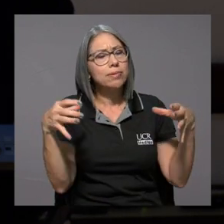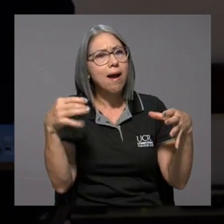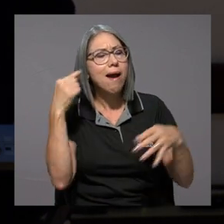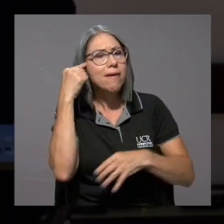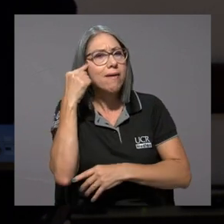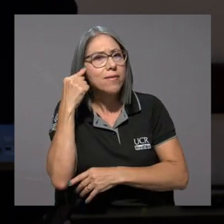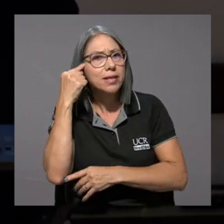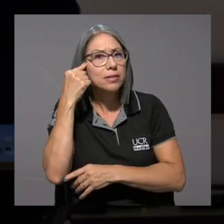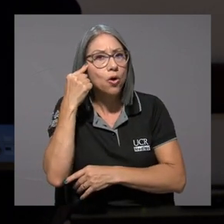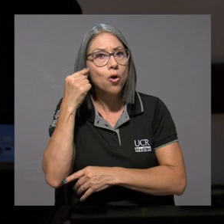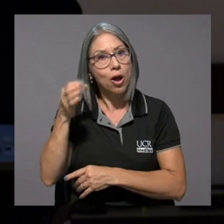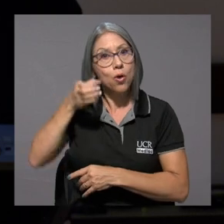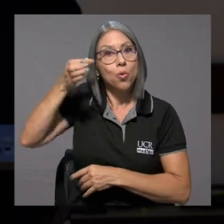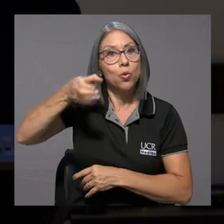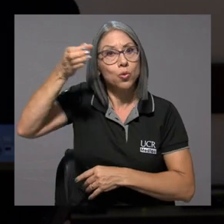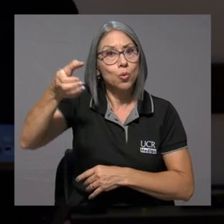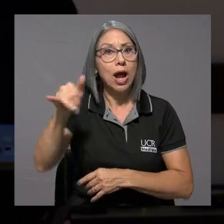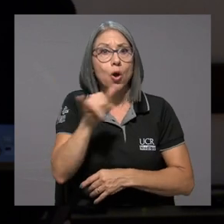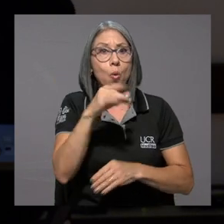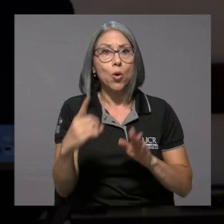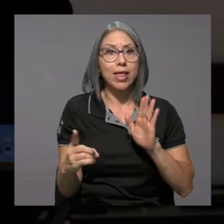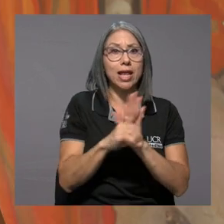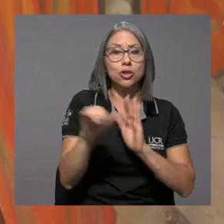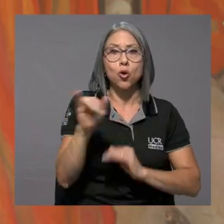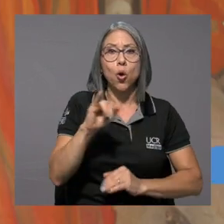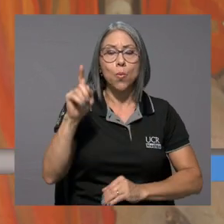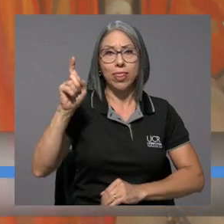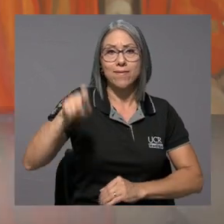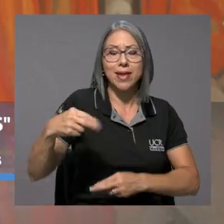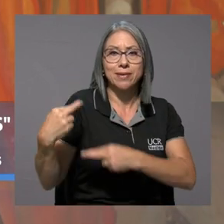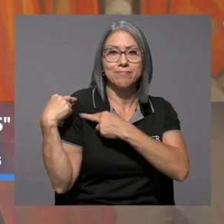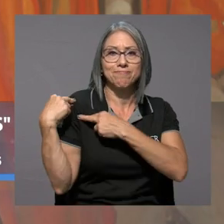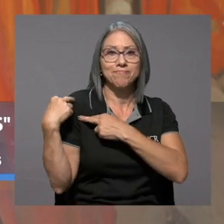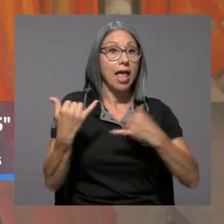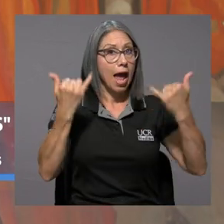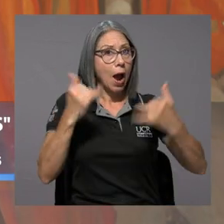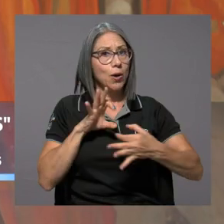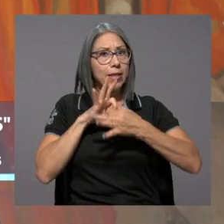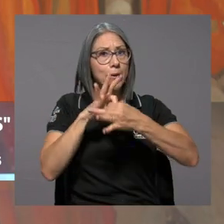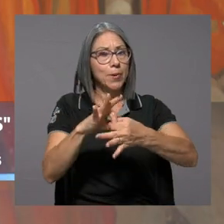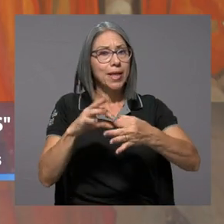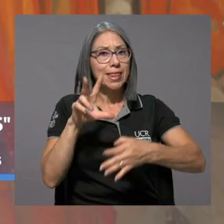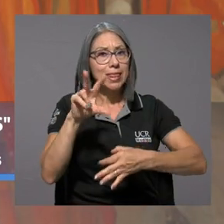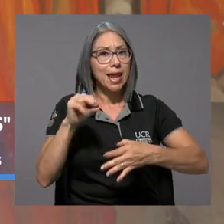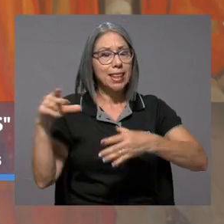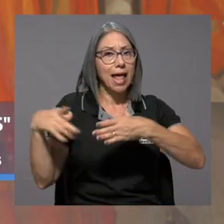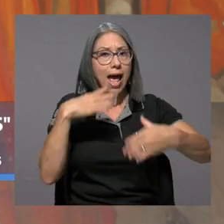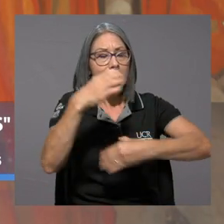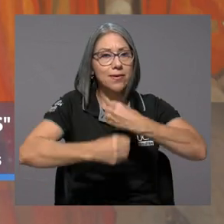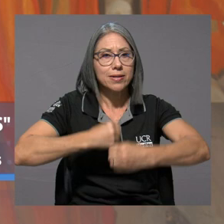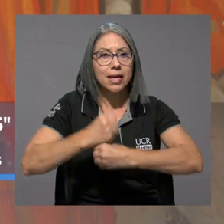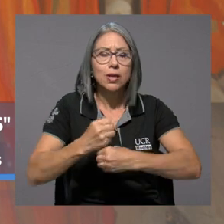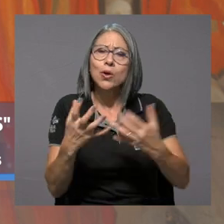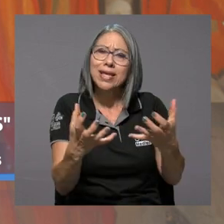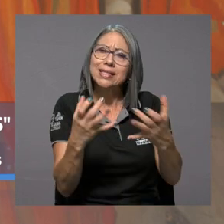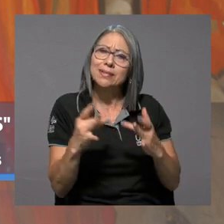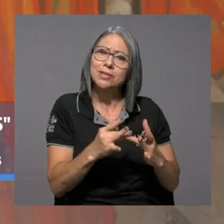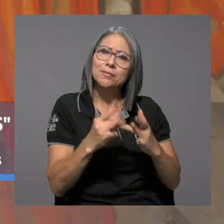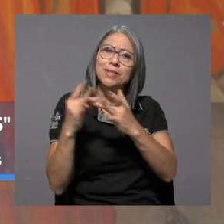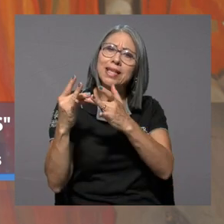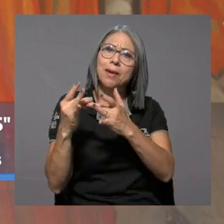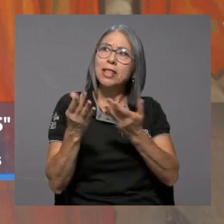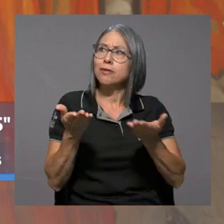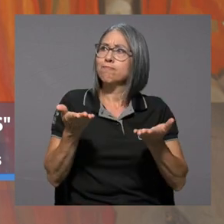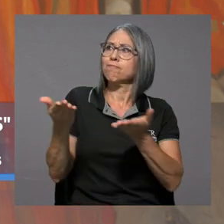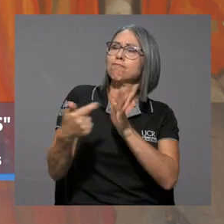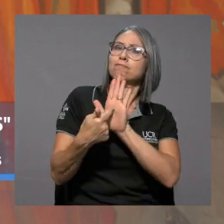acerca de la cultura como un derecho y un deber. Y en el marco del 30 aniversario quisimos muy especialmente darle voz